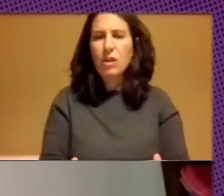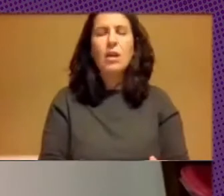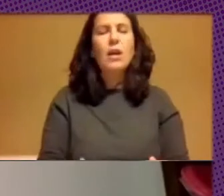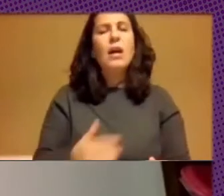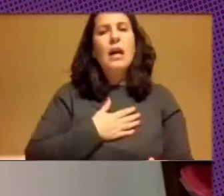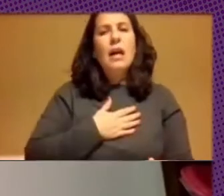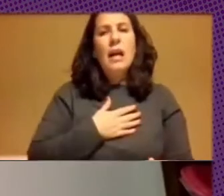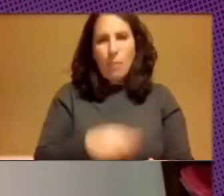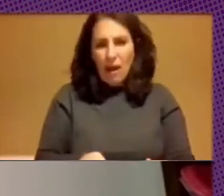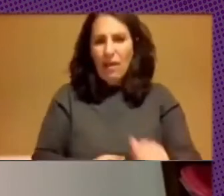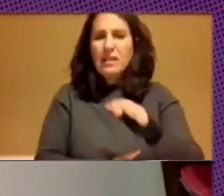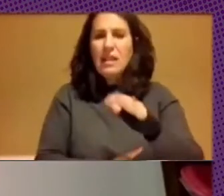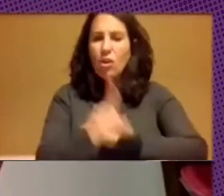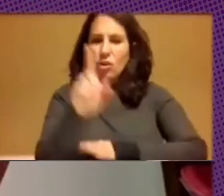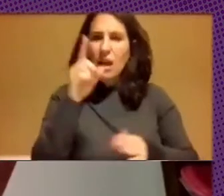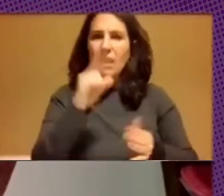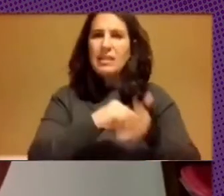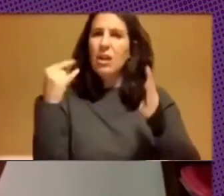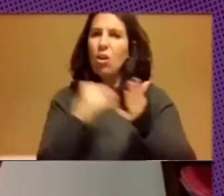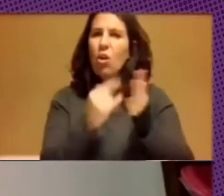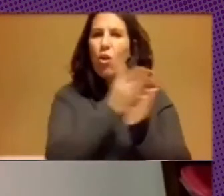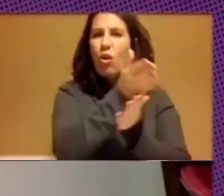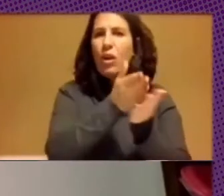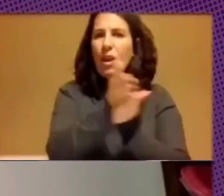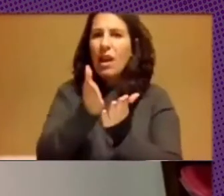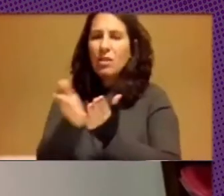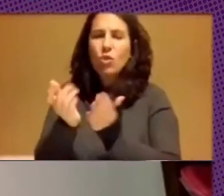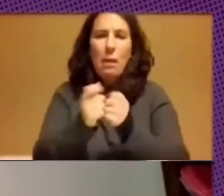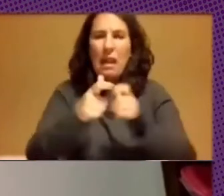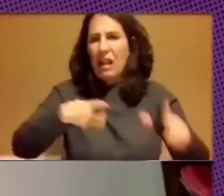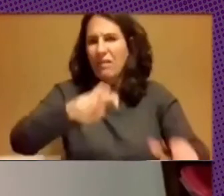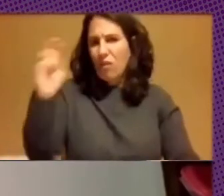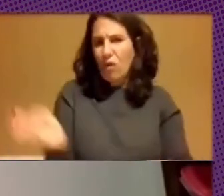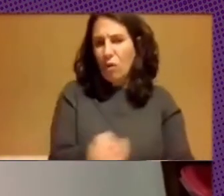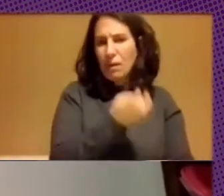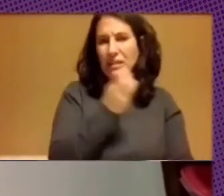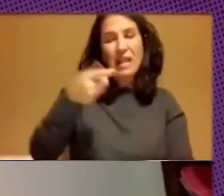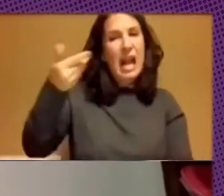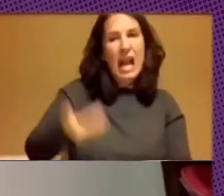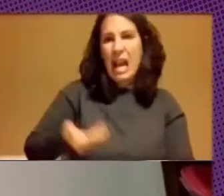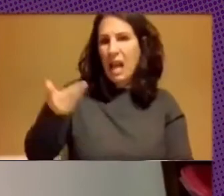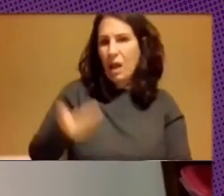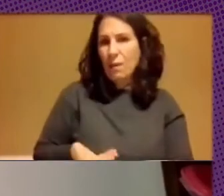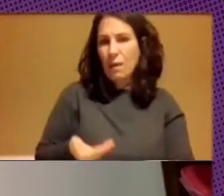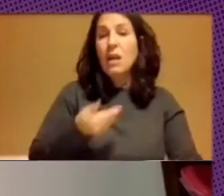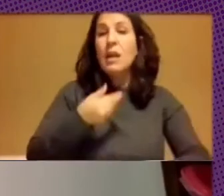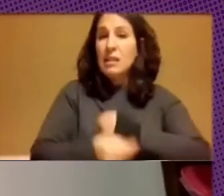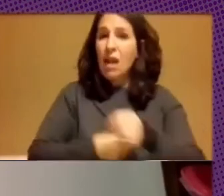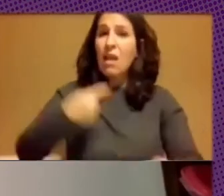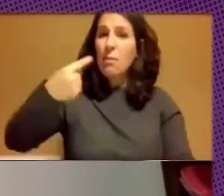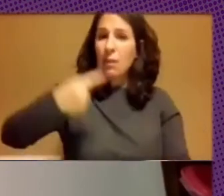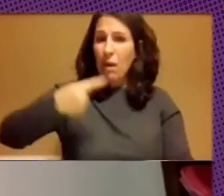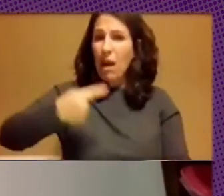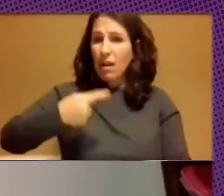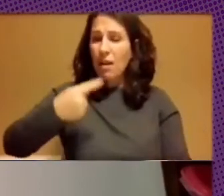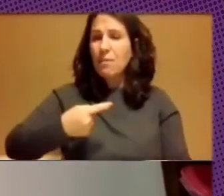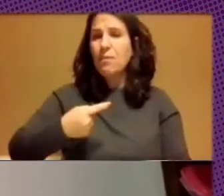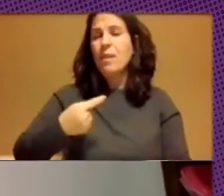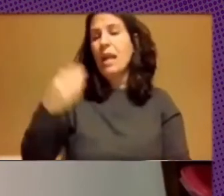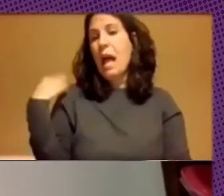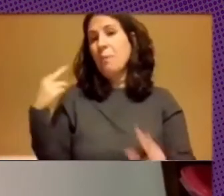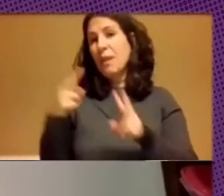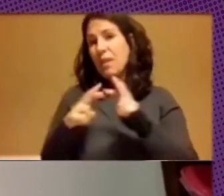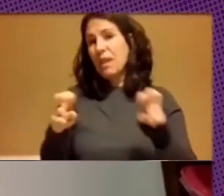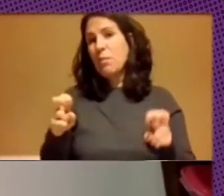capaces de desarrollar en las diversas tecnologías o plataformas de software libre. Creo que esa es la clave. Así se hizo en primaria y al principio